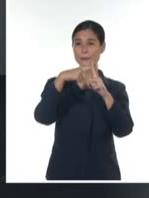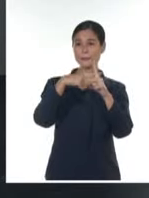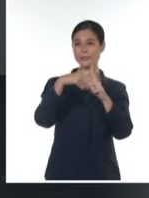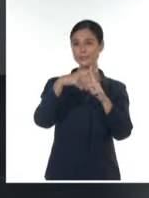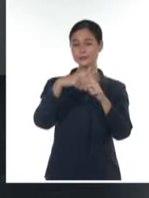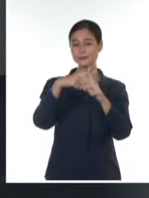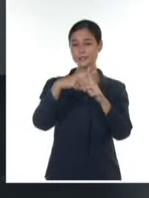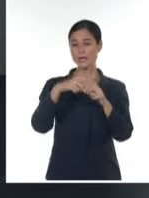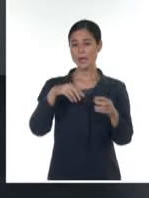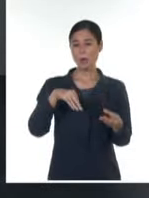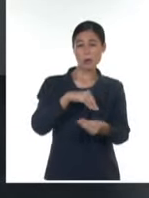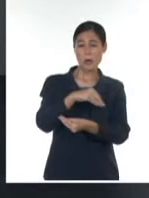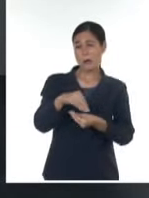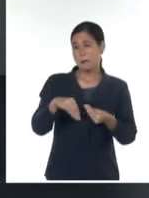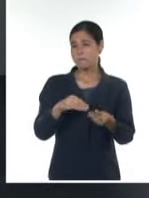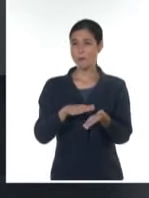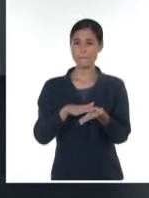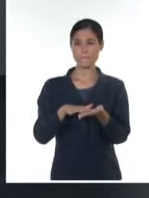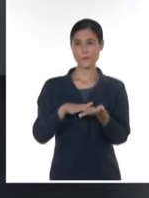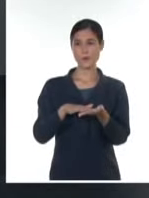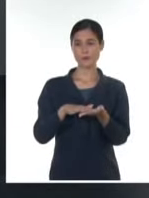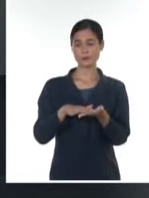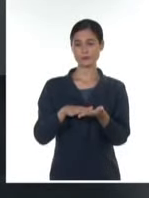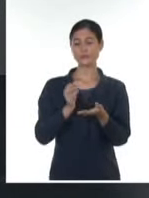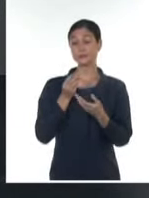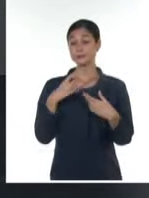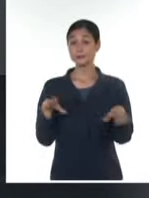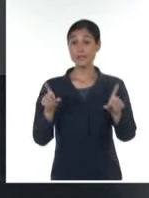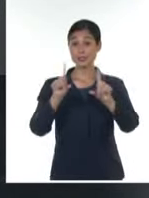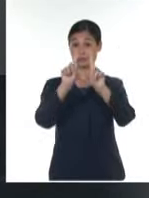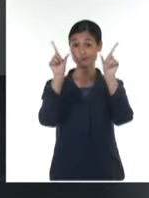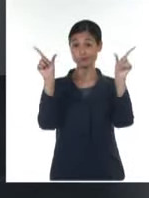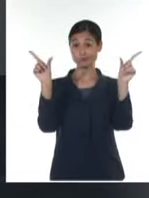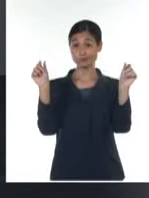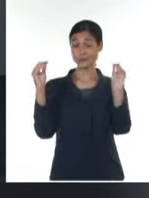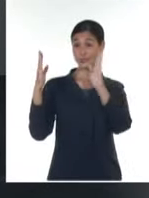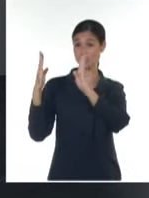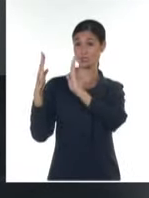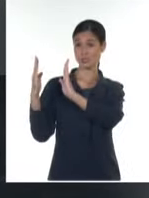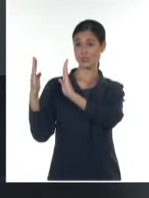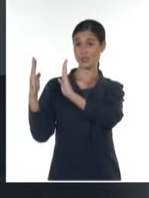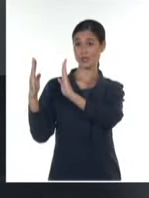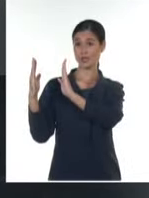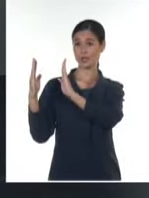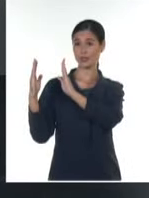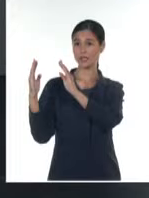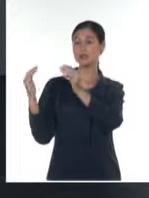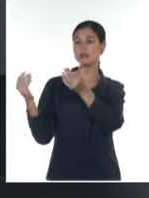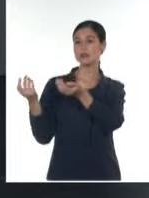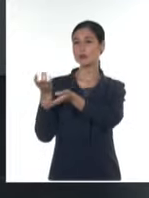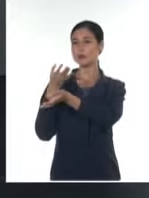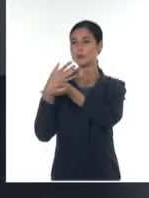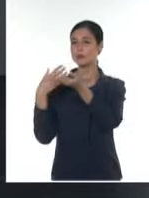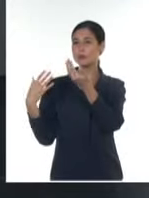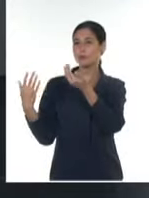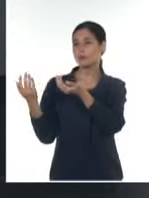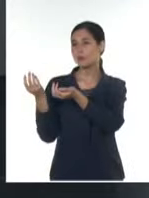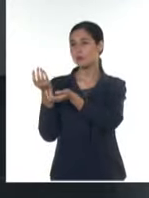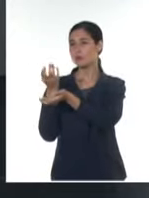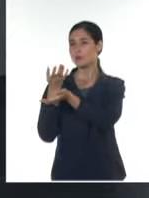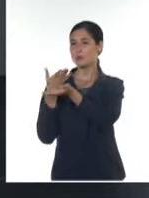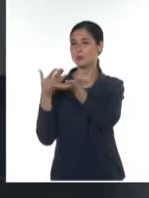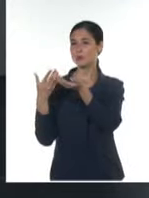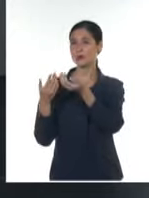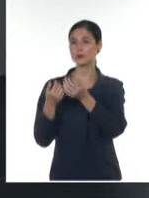oriente, pero en el occidente pueden ser ligeramente más frescas para el jueves y el viernes, sobre todo.